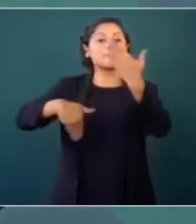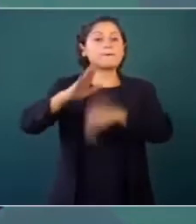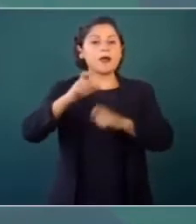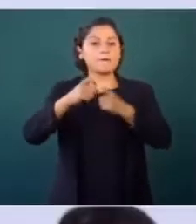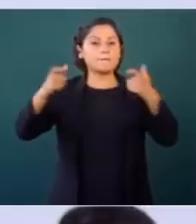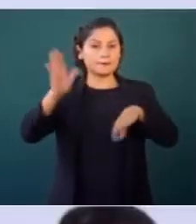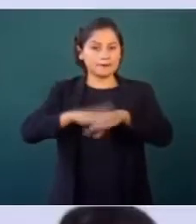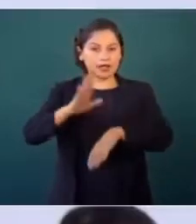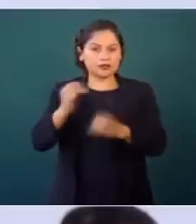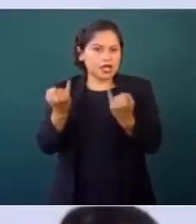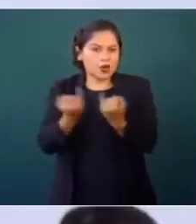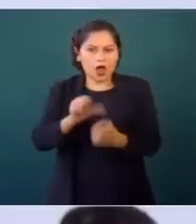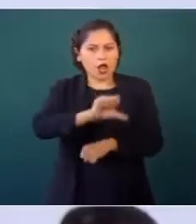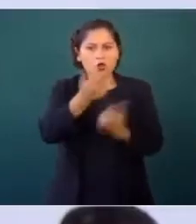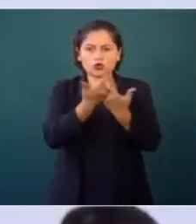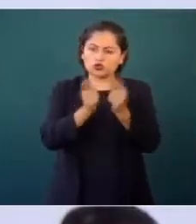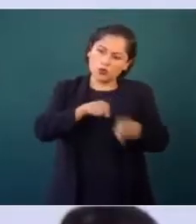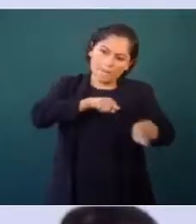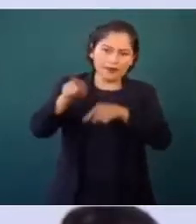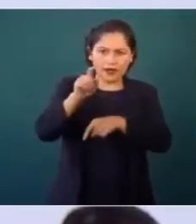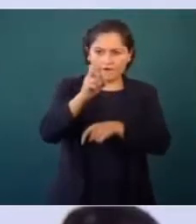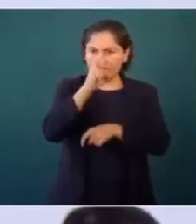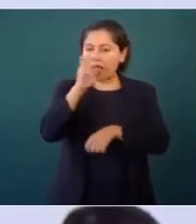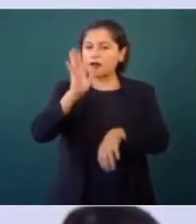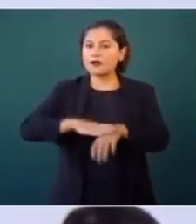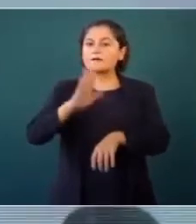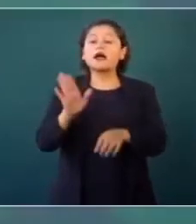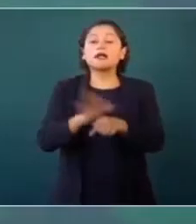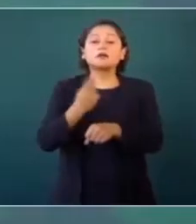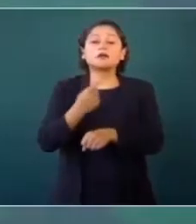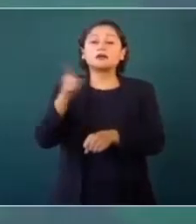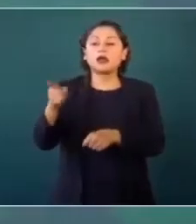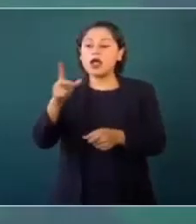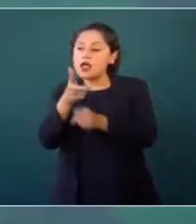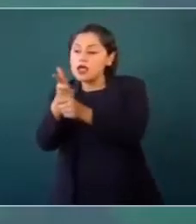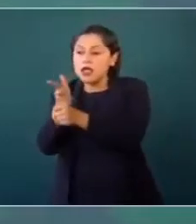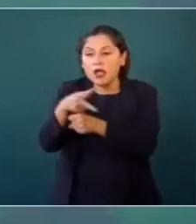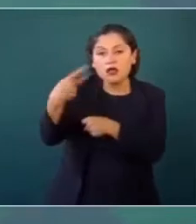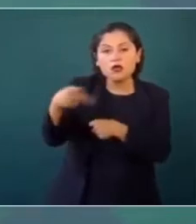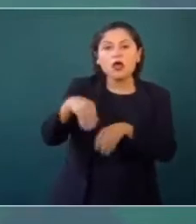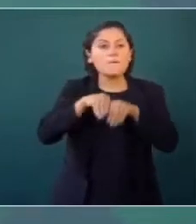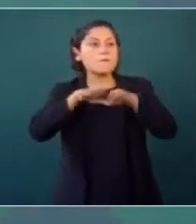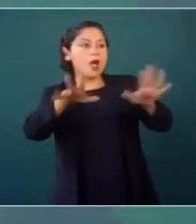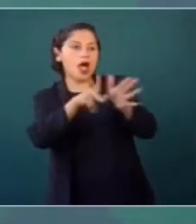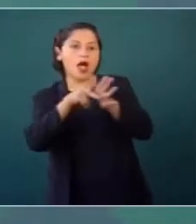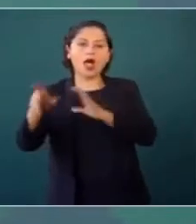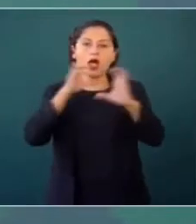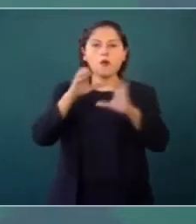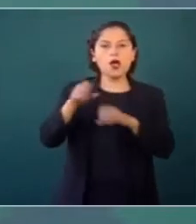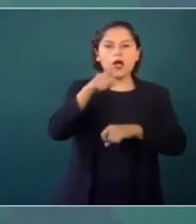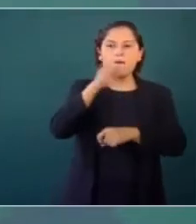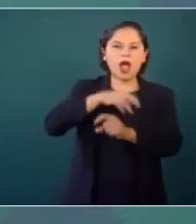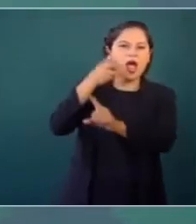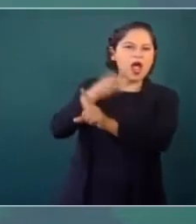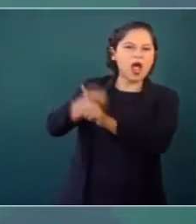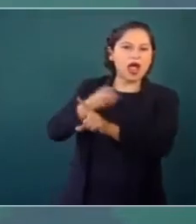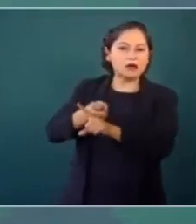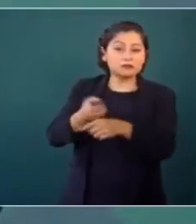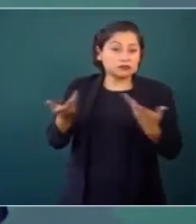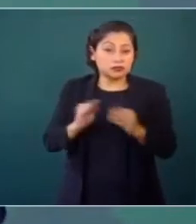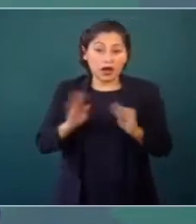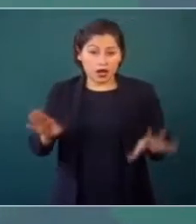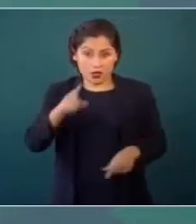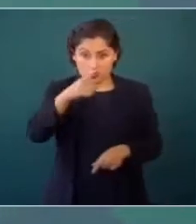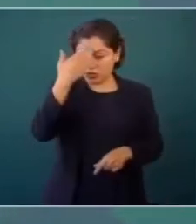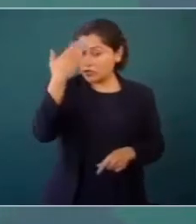también incrementaron los ataques a su persona, grabaron a sus colaboradores, lo difamaron en algunos medios de comunicación. Es más, como usted lo acaba de señalar, el